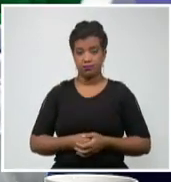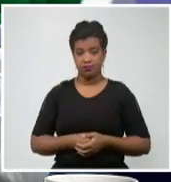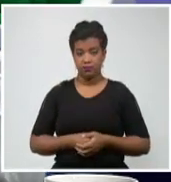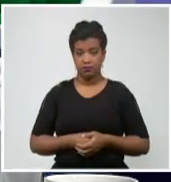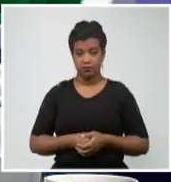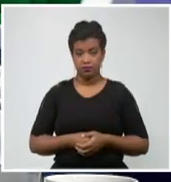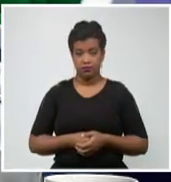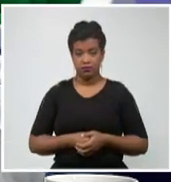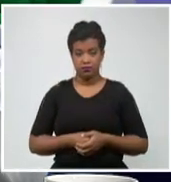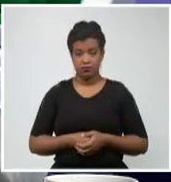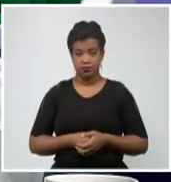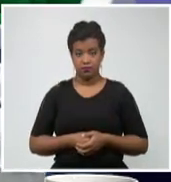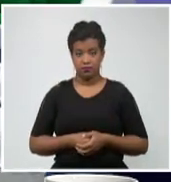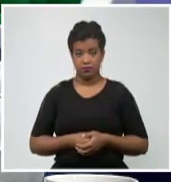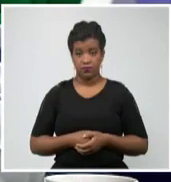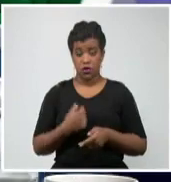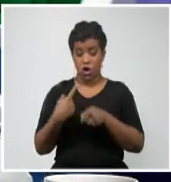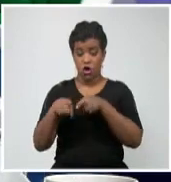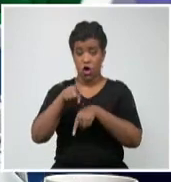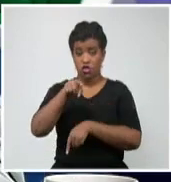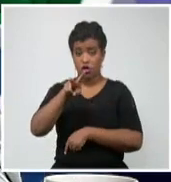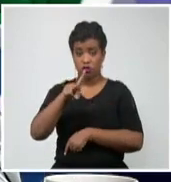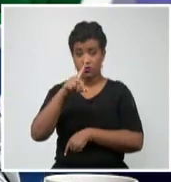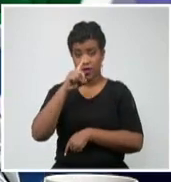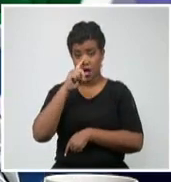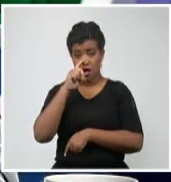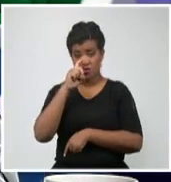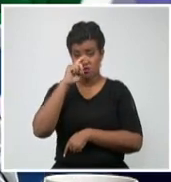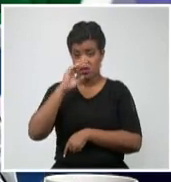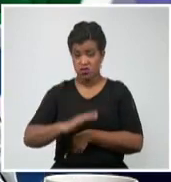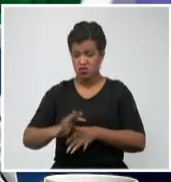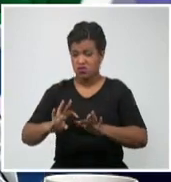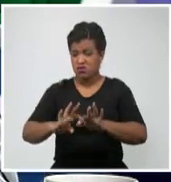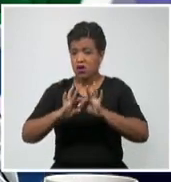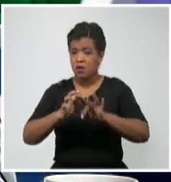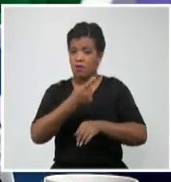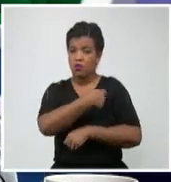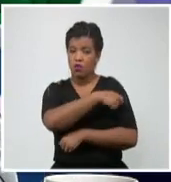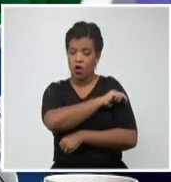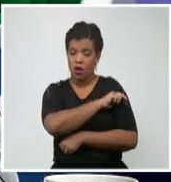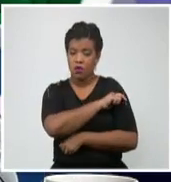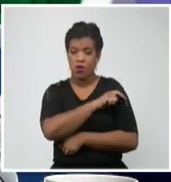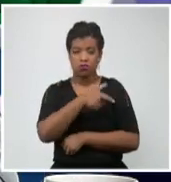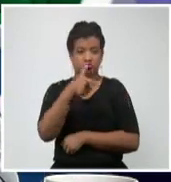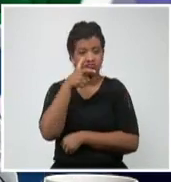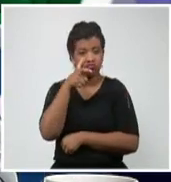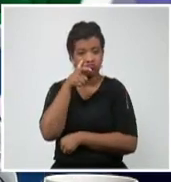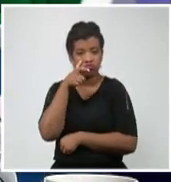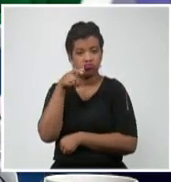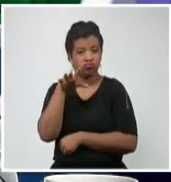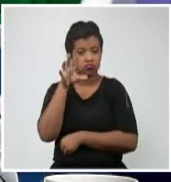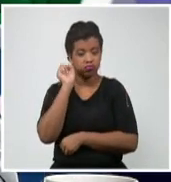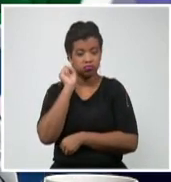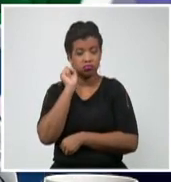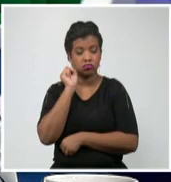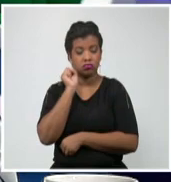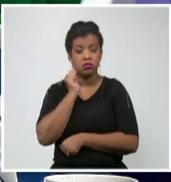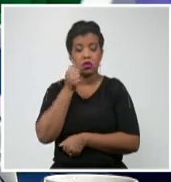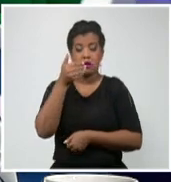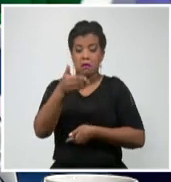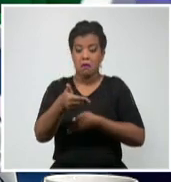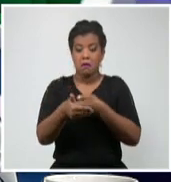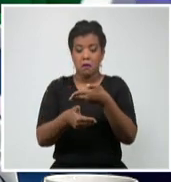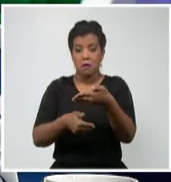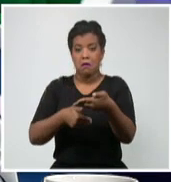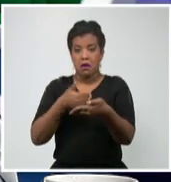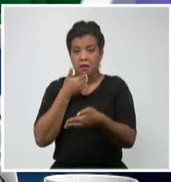El de 12 años que estuvo crítico, que la población estuvo muy atenta, ha tenido una evolución también hacia